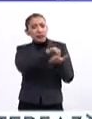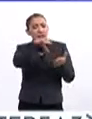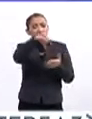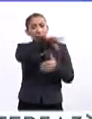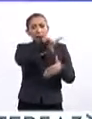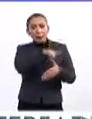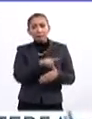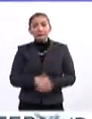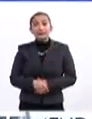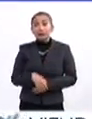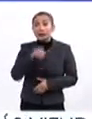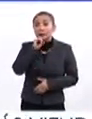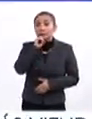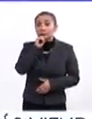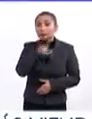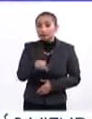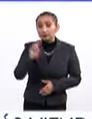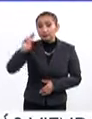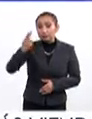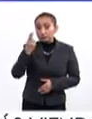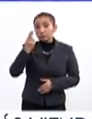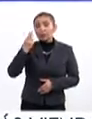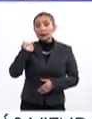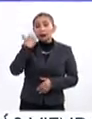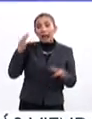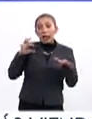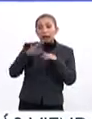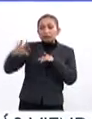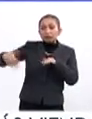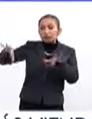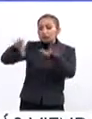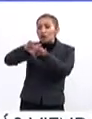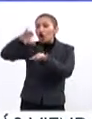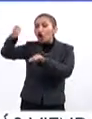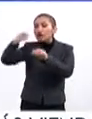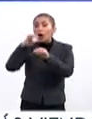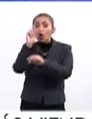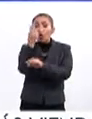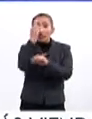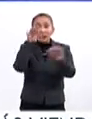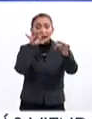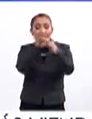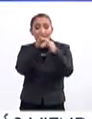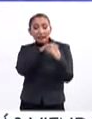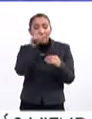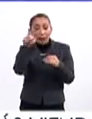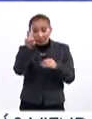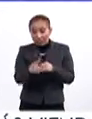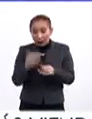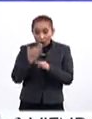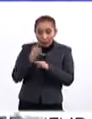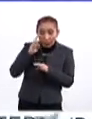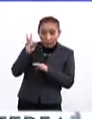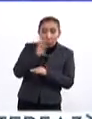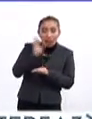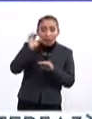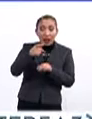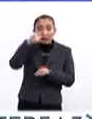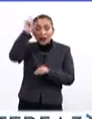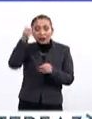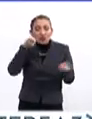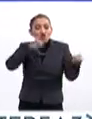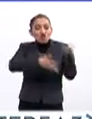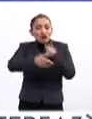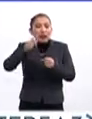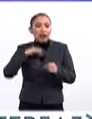de América Latina. Asimismo, la universidad busca alianzas académicas con otras casas de estudio, ya que la realidad actual demuestra que es más sencillo